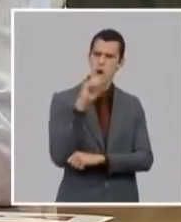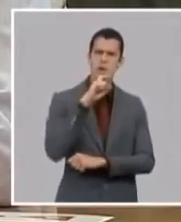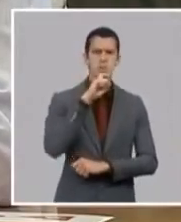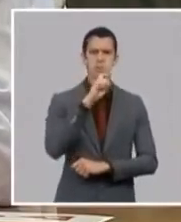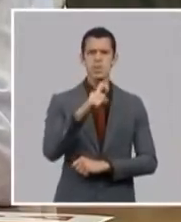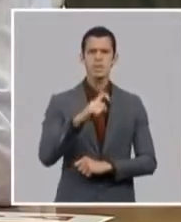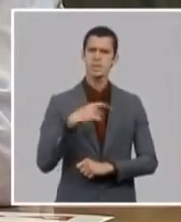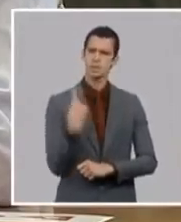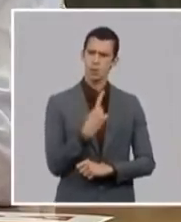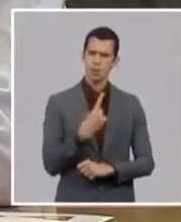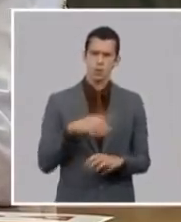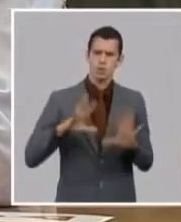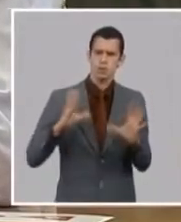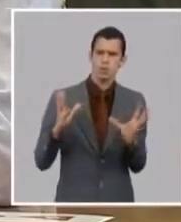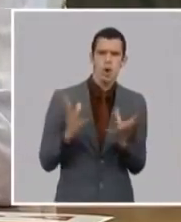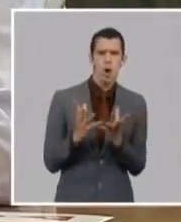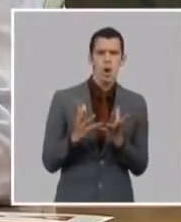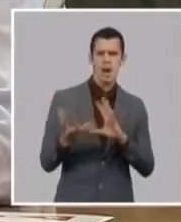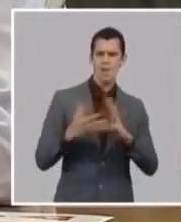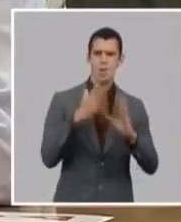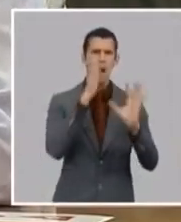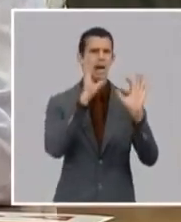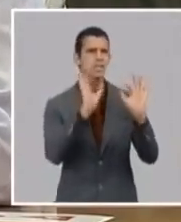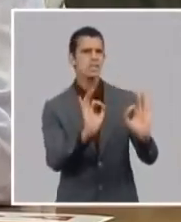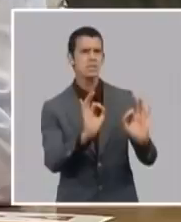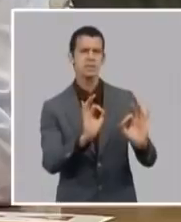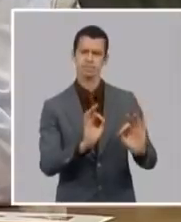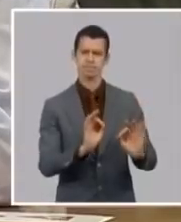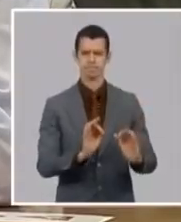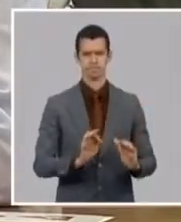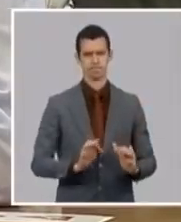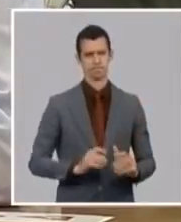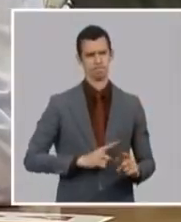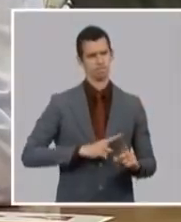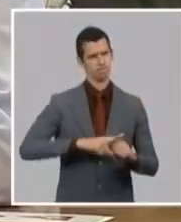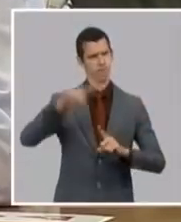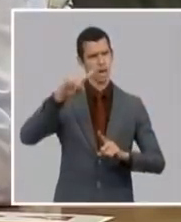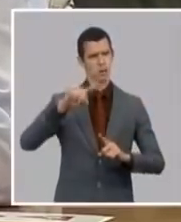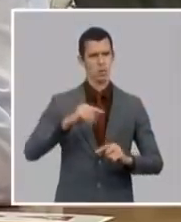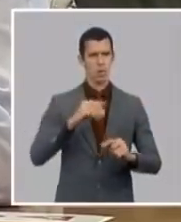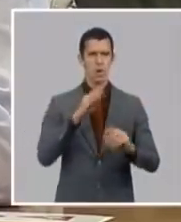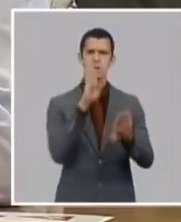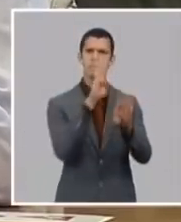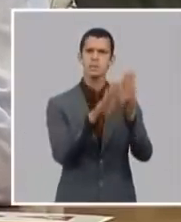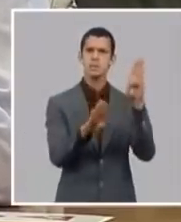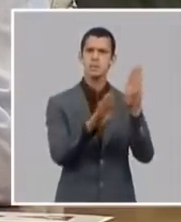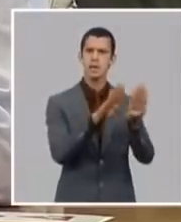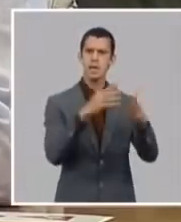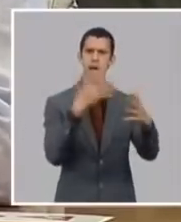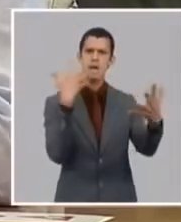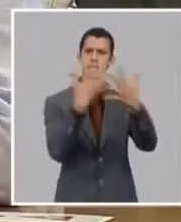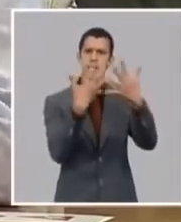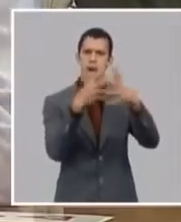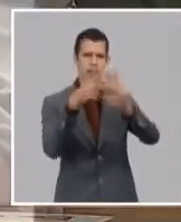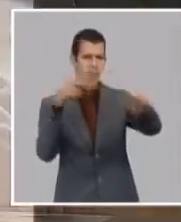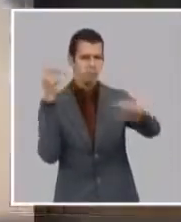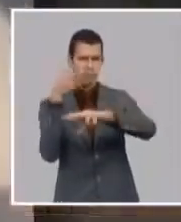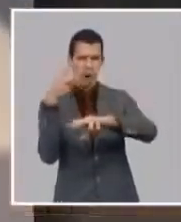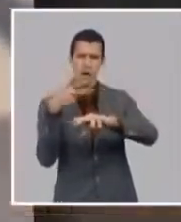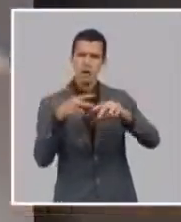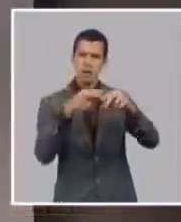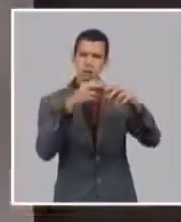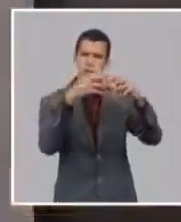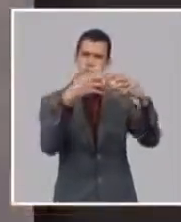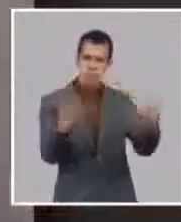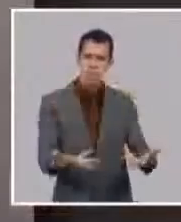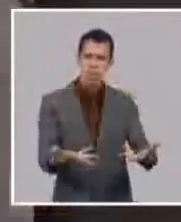nuestra sociedad daños materiales como esos que se ven en un grupo de instalaciones entonces en medio de los problemas que tenemos ahora tenemos que reponer y